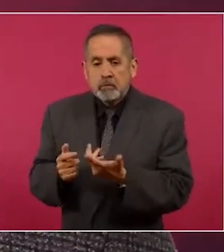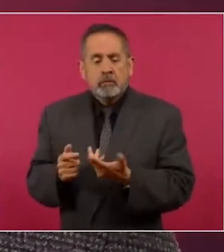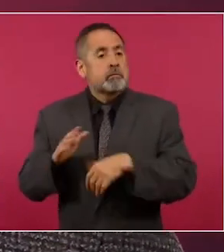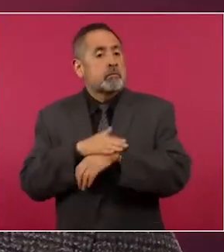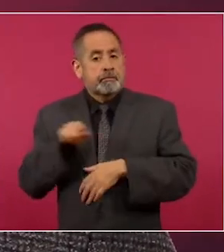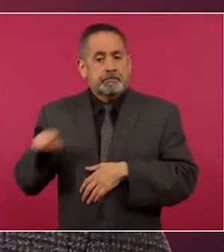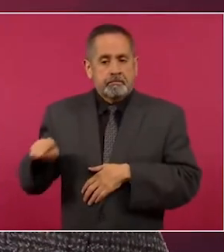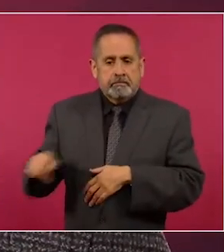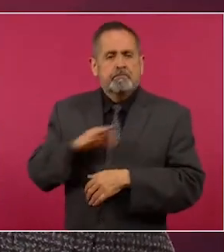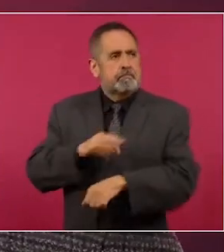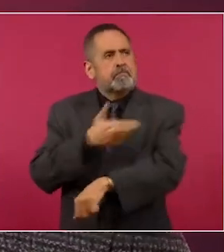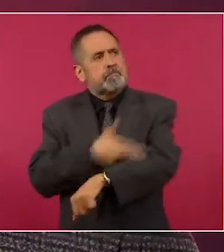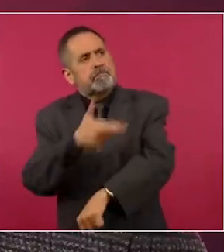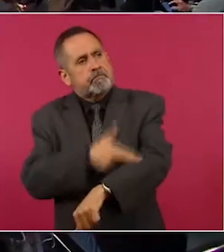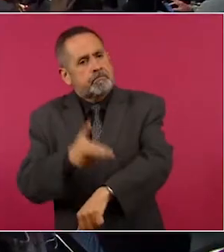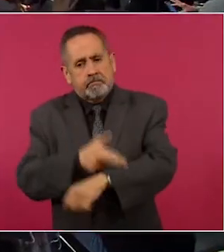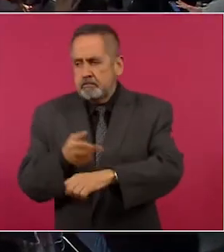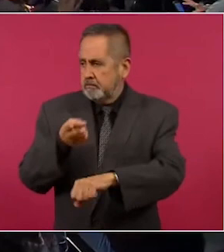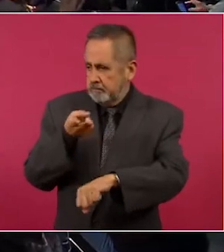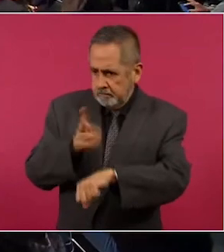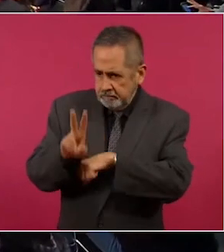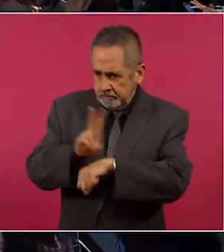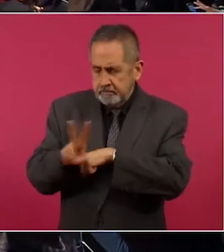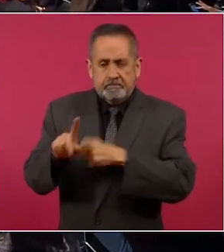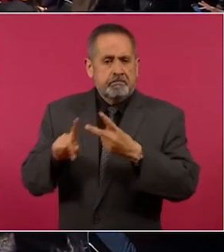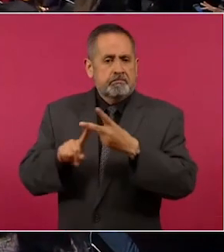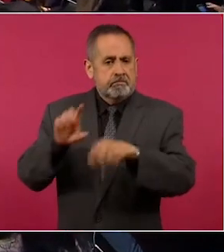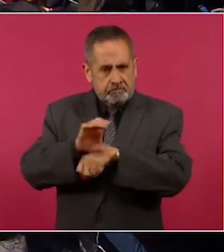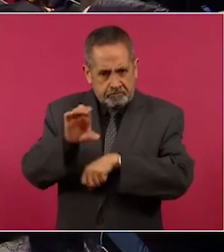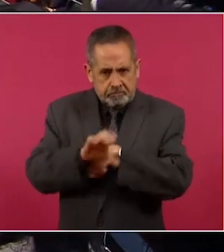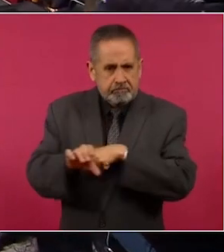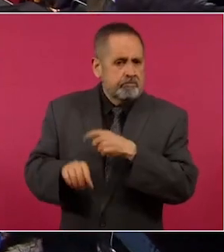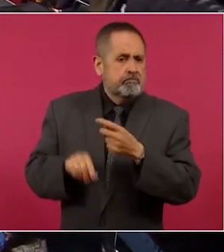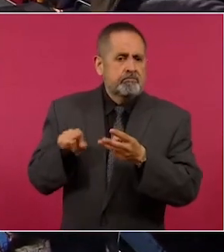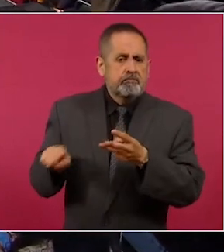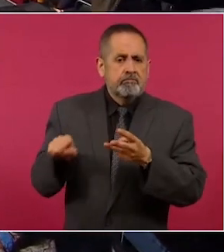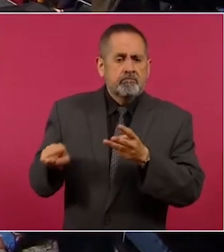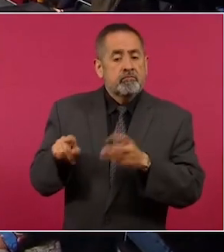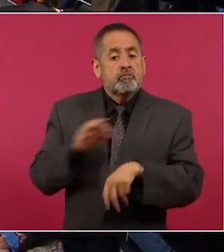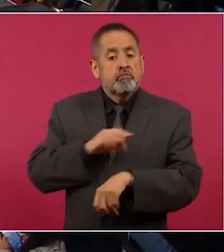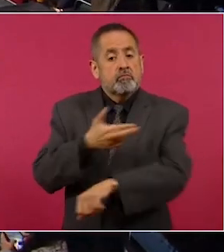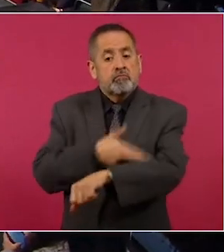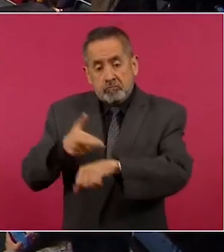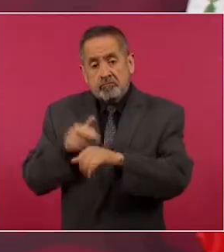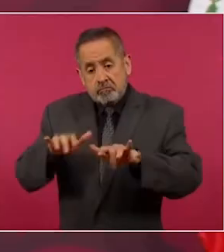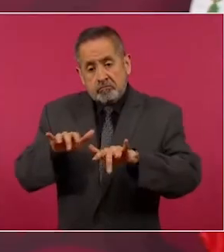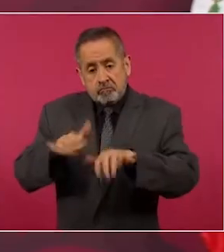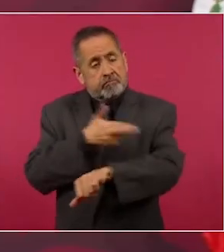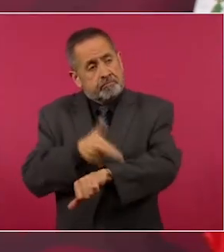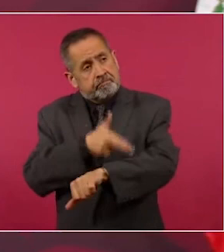pueden en Venezuela, en Colombia, pueden hacer sus trámites,